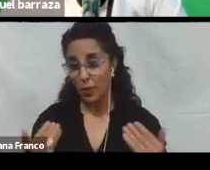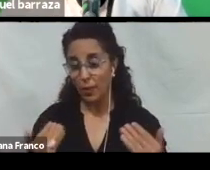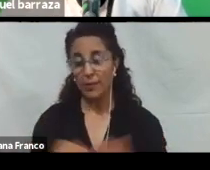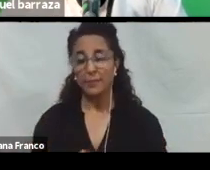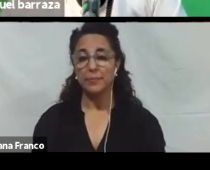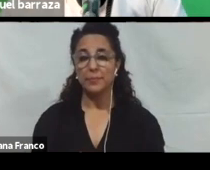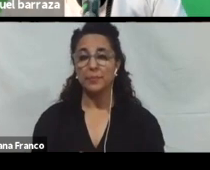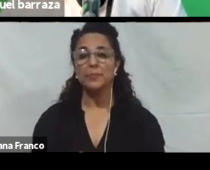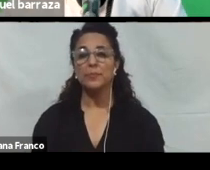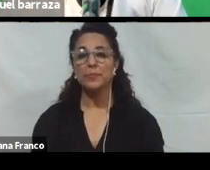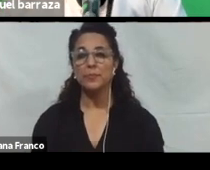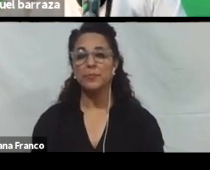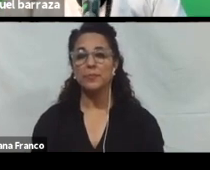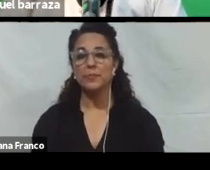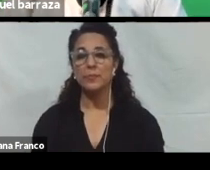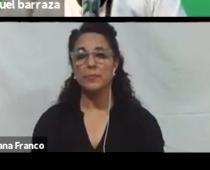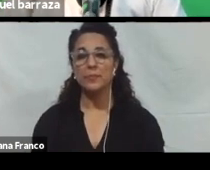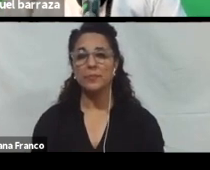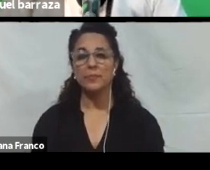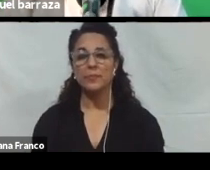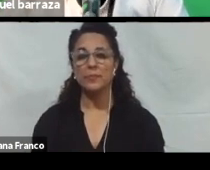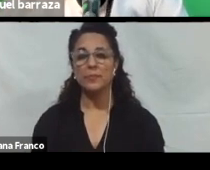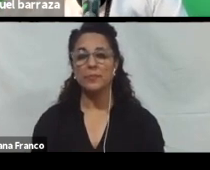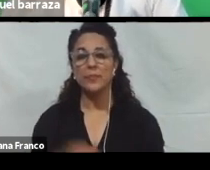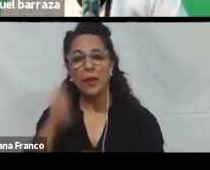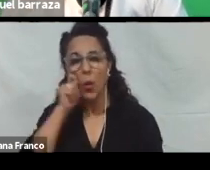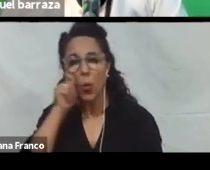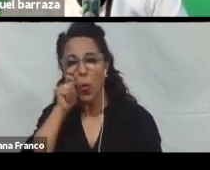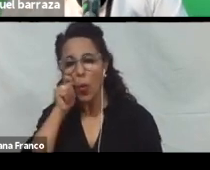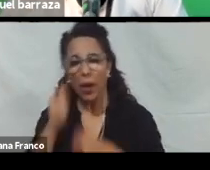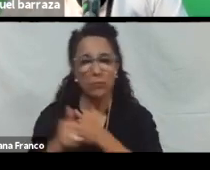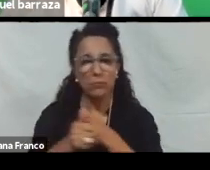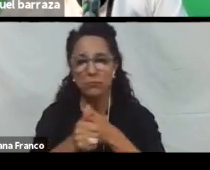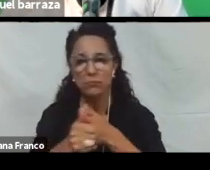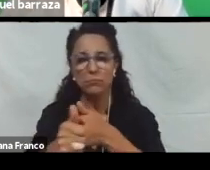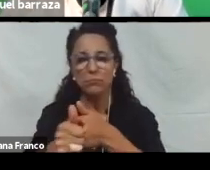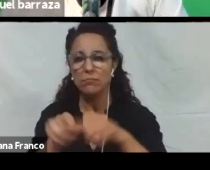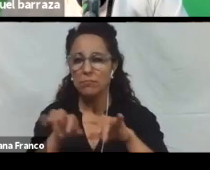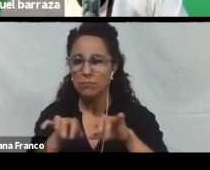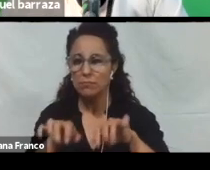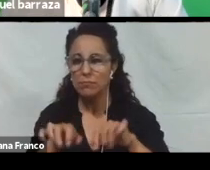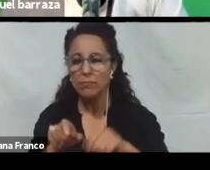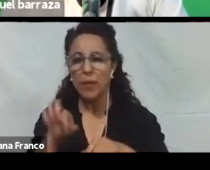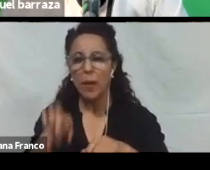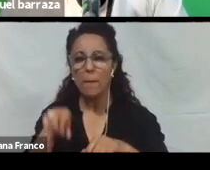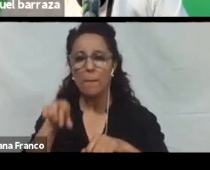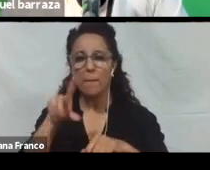Y. Por ejemplo. En el navegador. De Google. Tiene un montón. De plugin. Para.